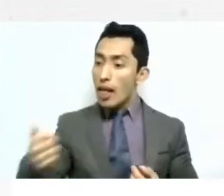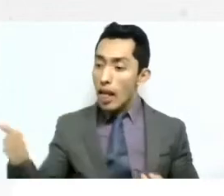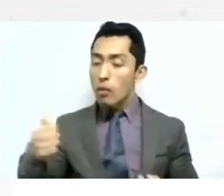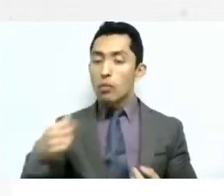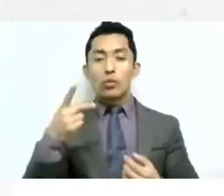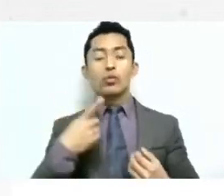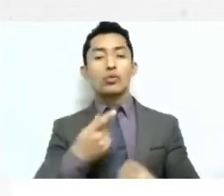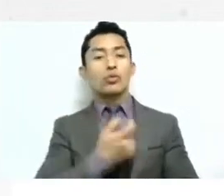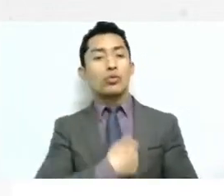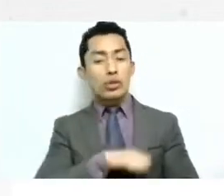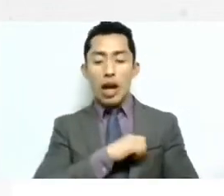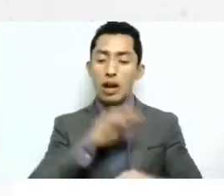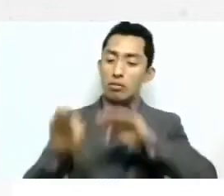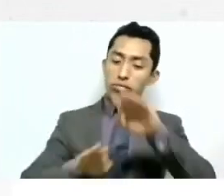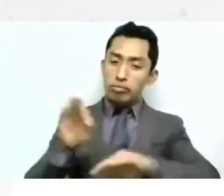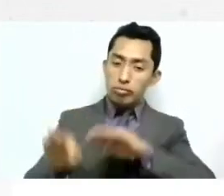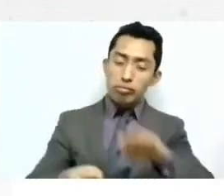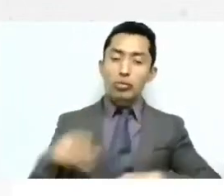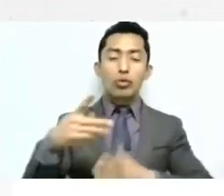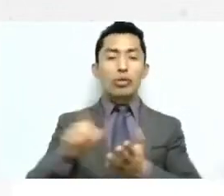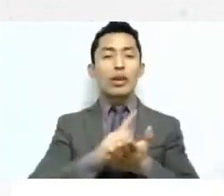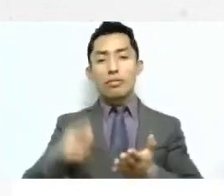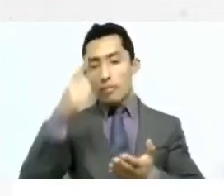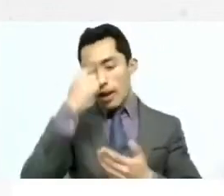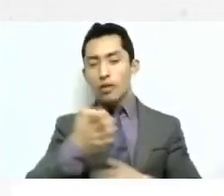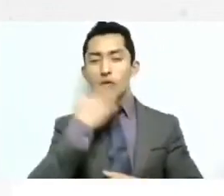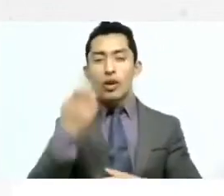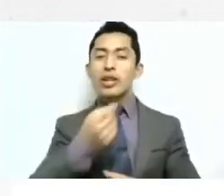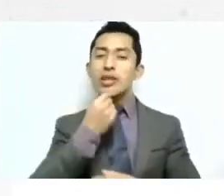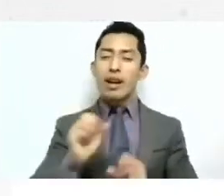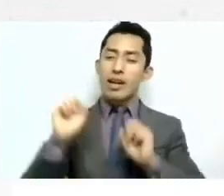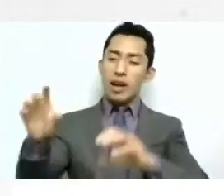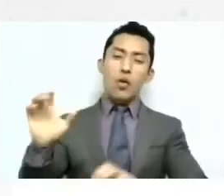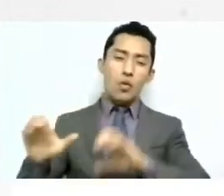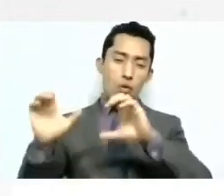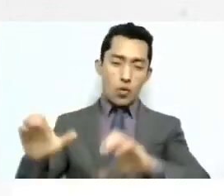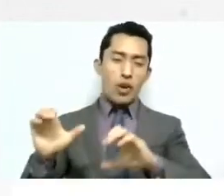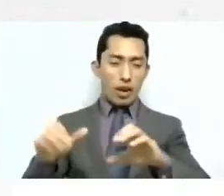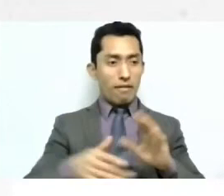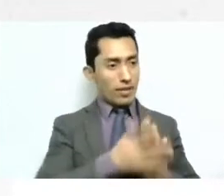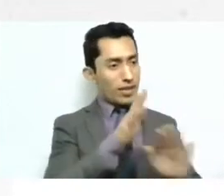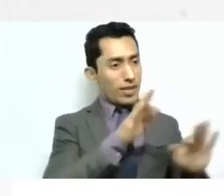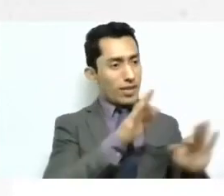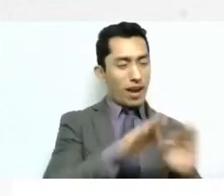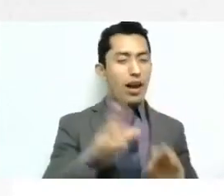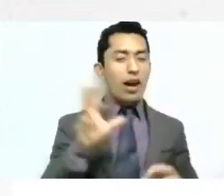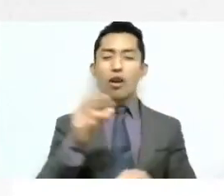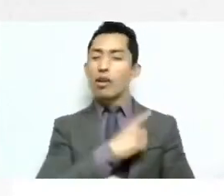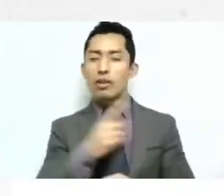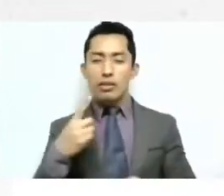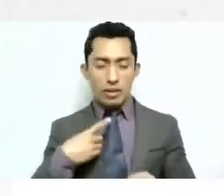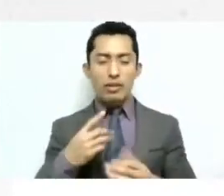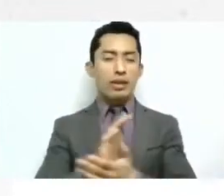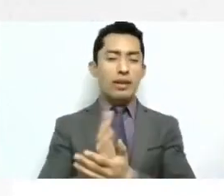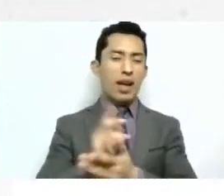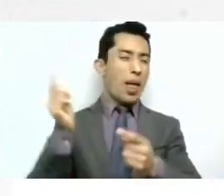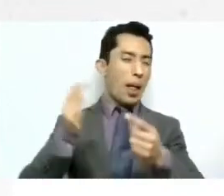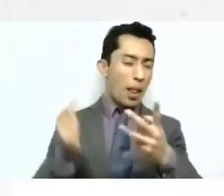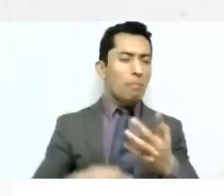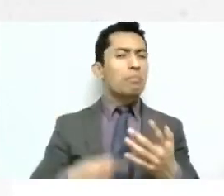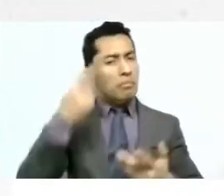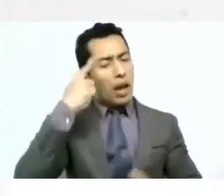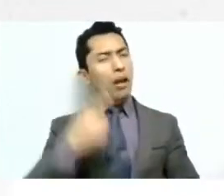el derecho a las guarderías a la no discriminación entonces creo que ha avanzado bastante